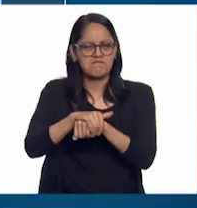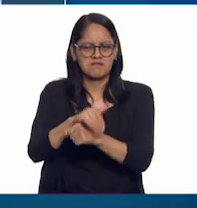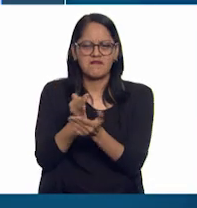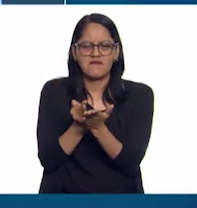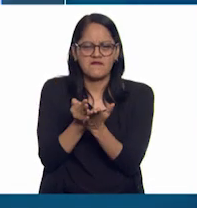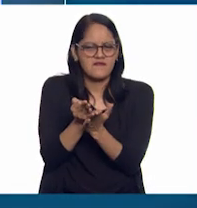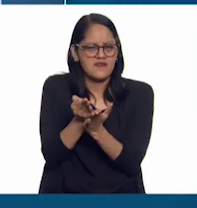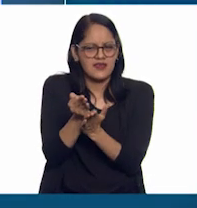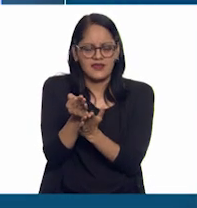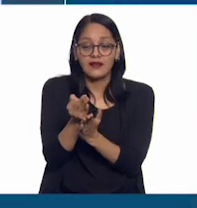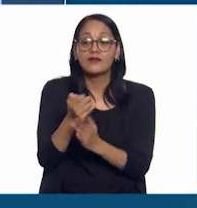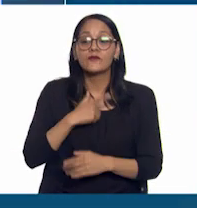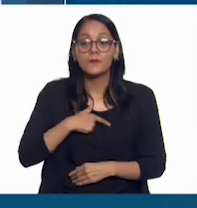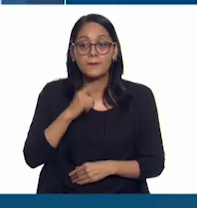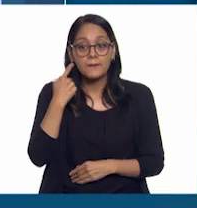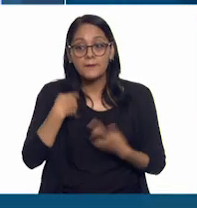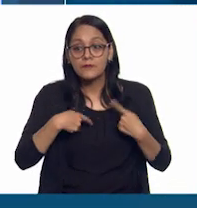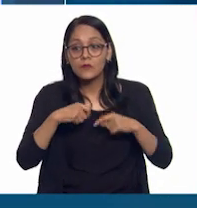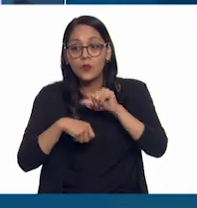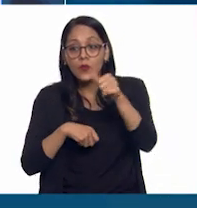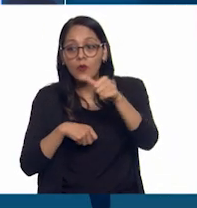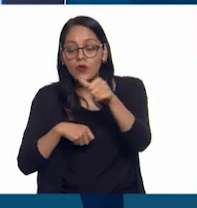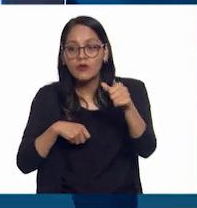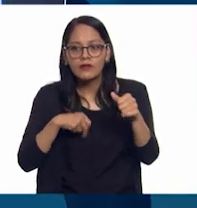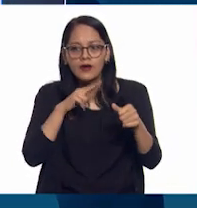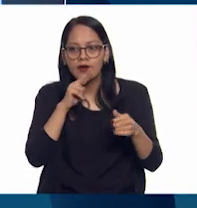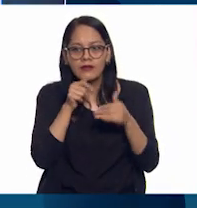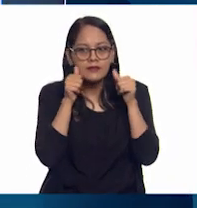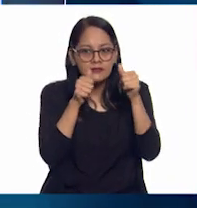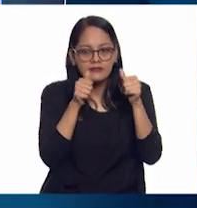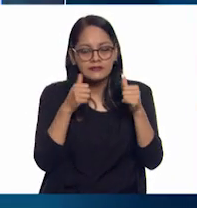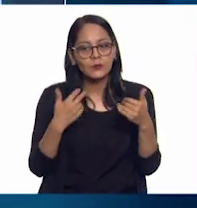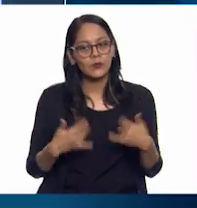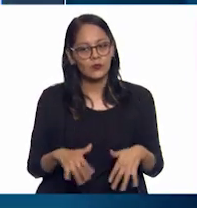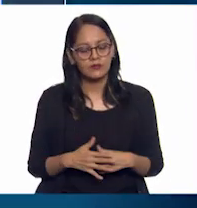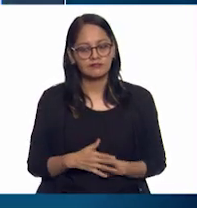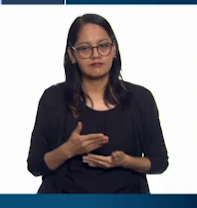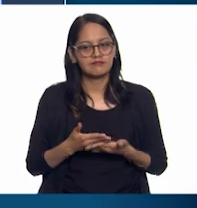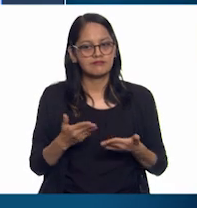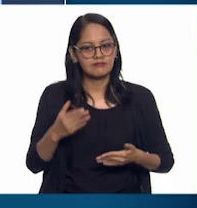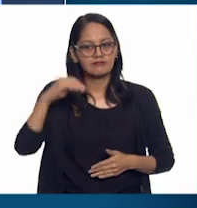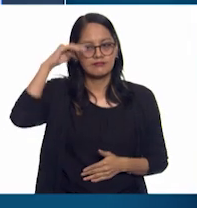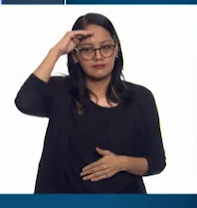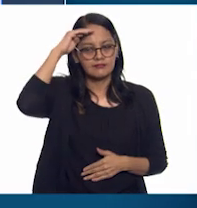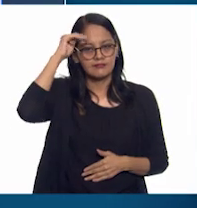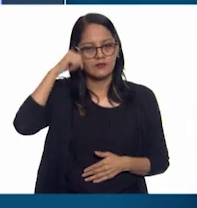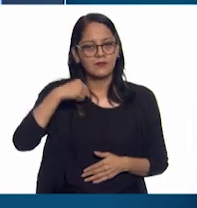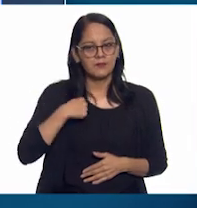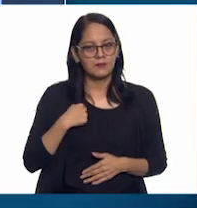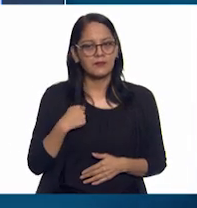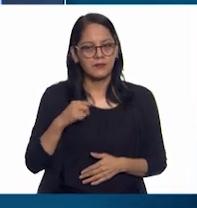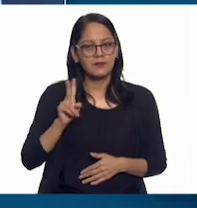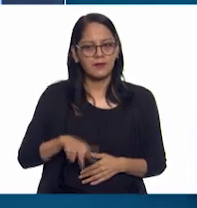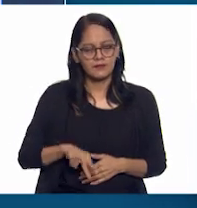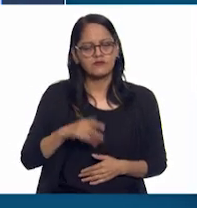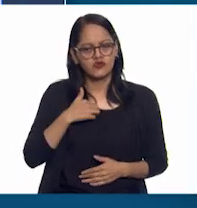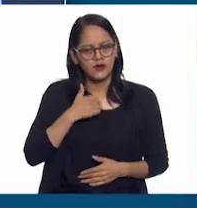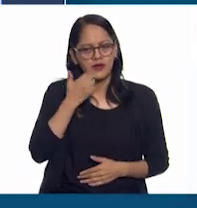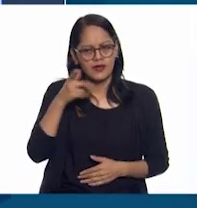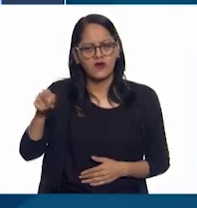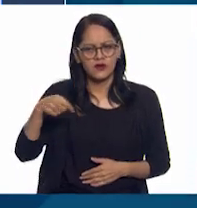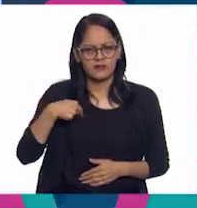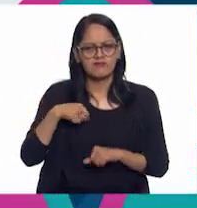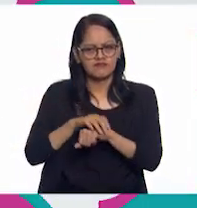¿eh? Y ahora que lo pienso, ah, pues, de verdad me gustaría que Lolo fuera mi amigo, ¿eh?